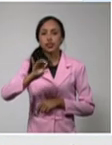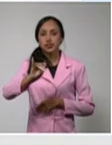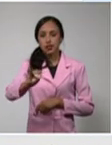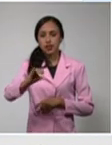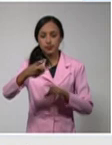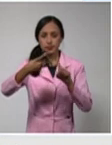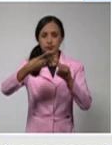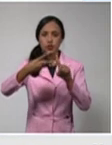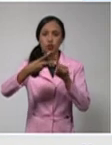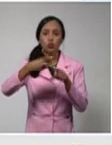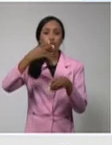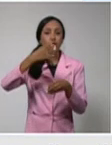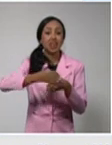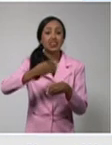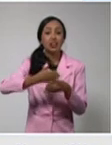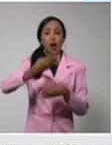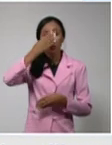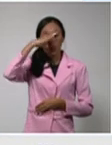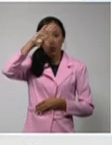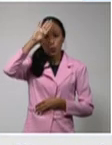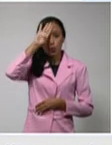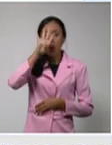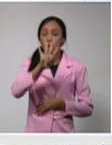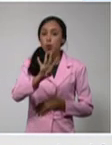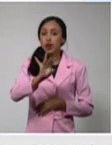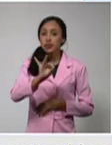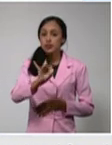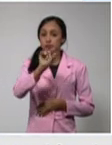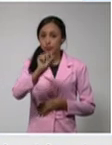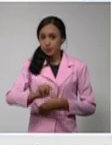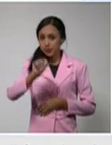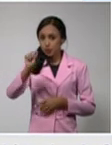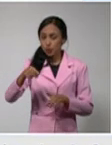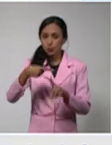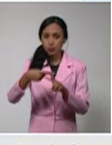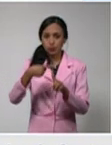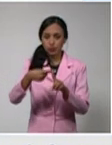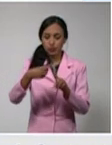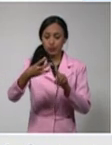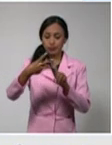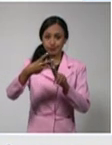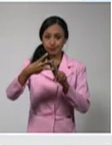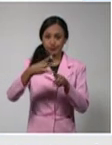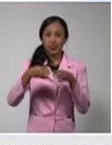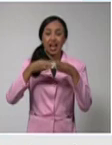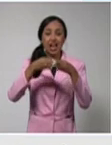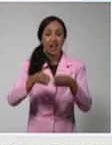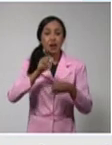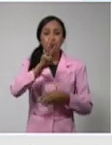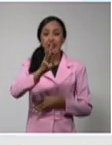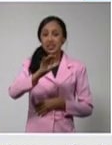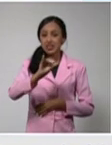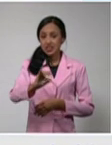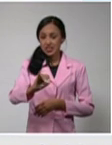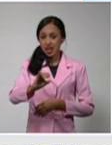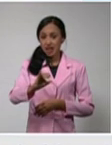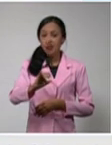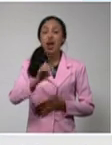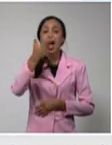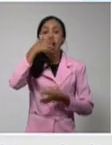Santiago con 47 casos confirmados. Granma con 36, Artemisa 28,